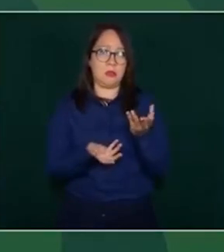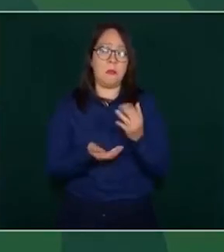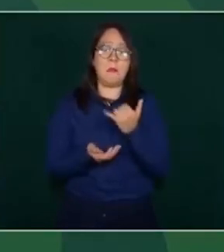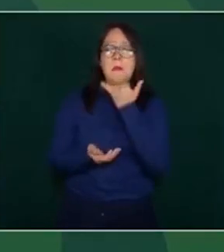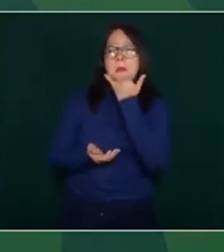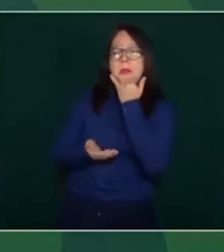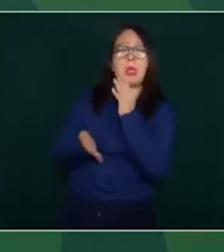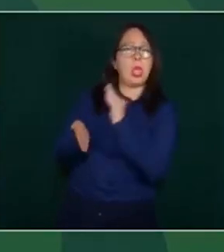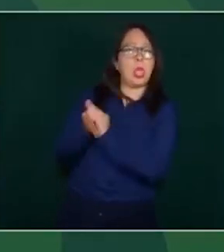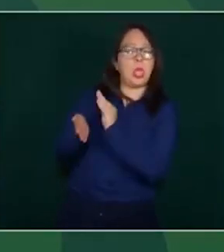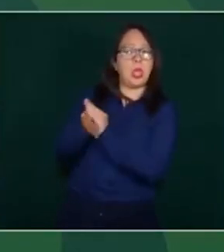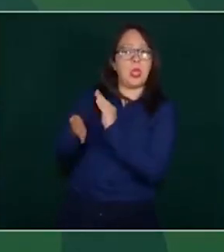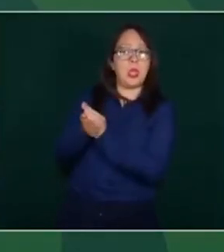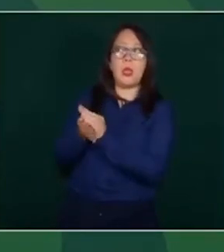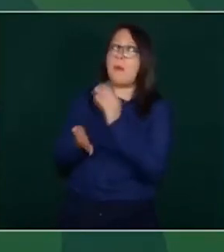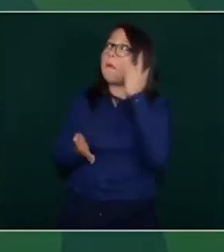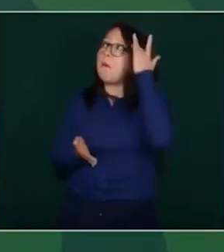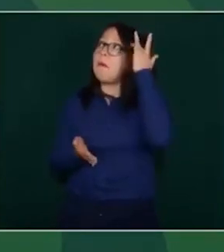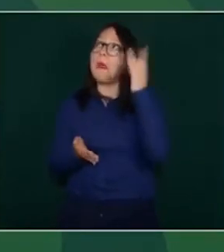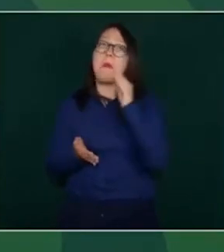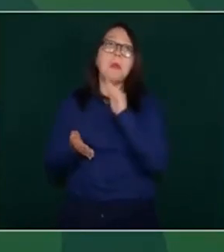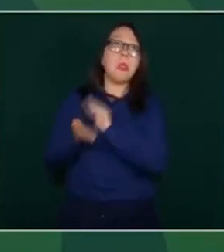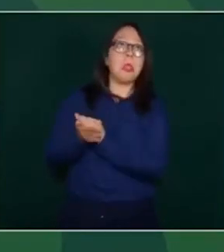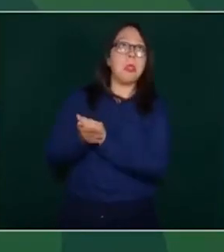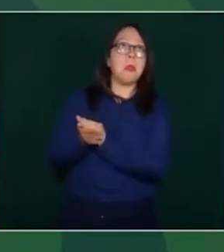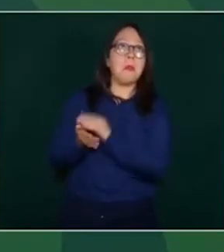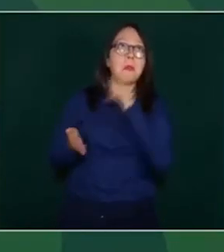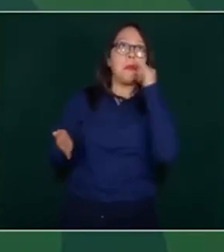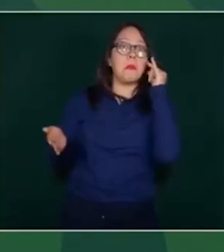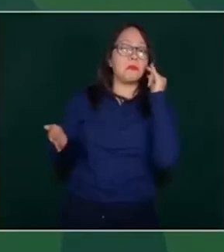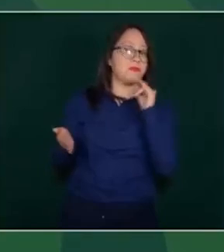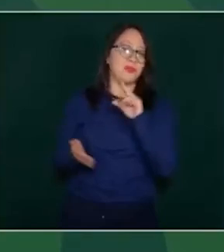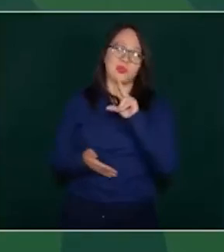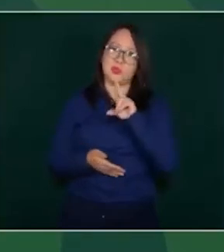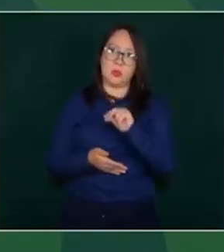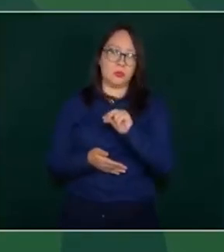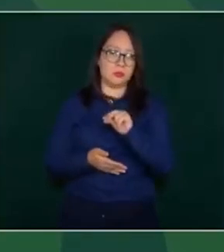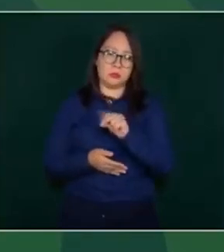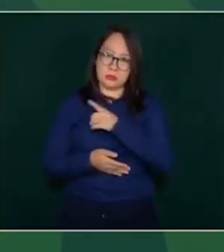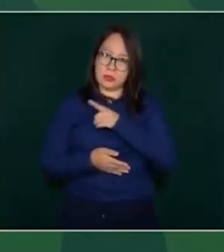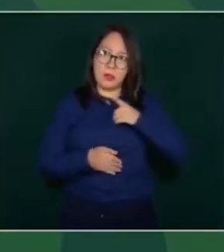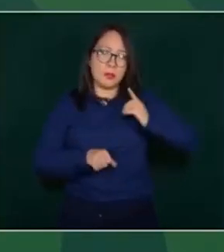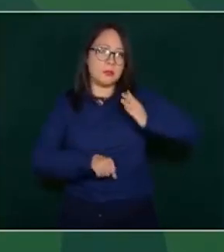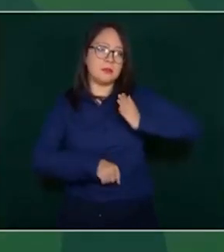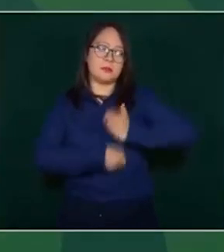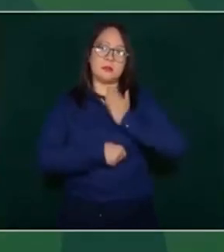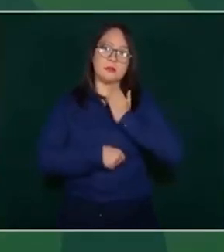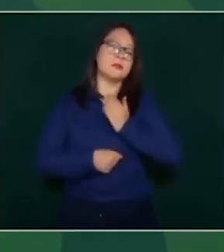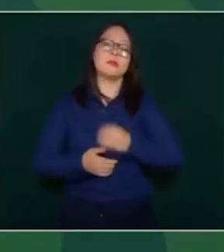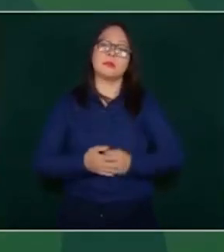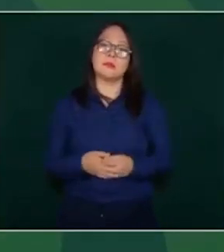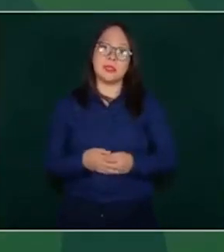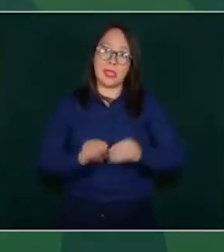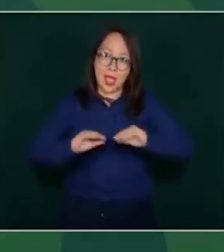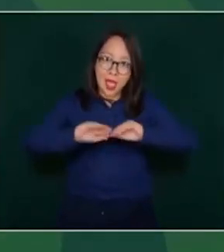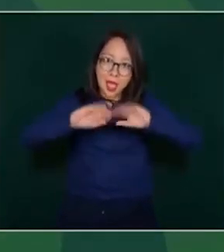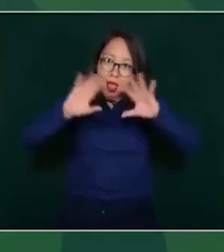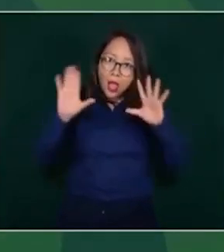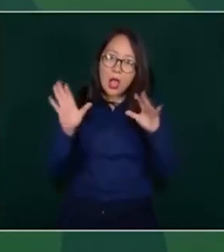Y esto tiene que ver con la información